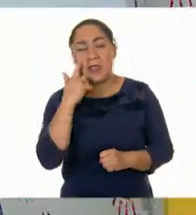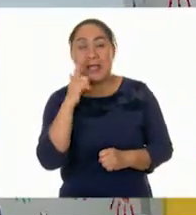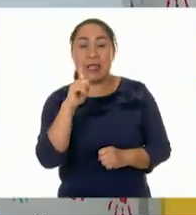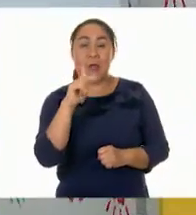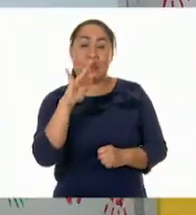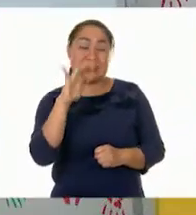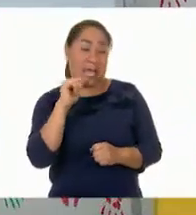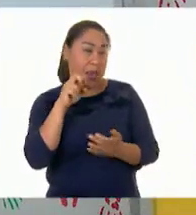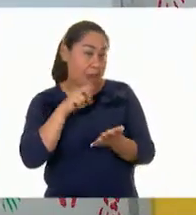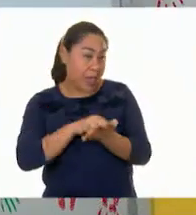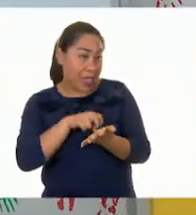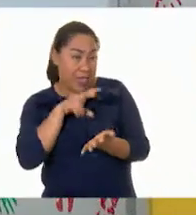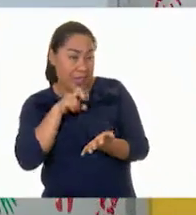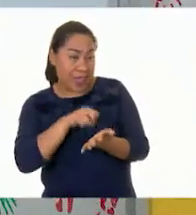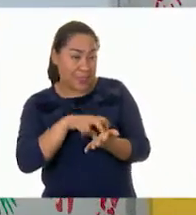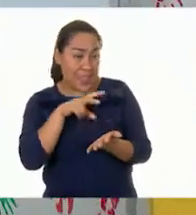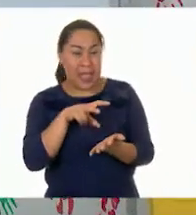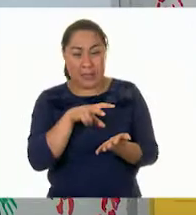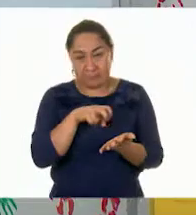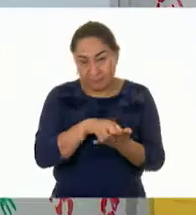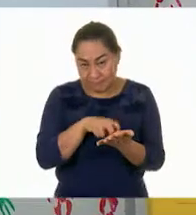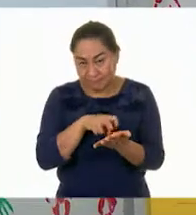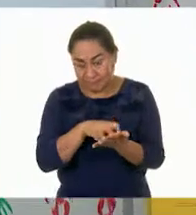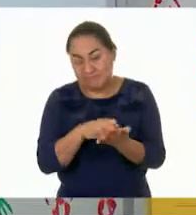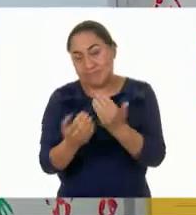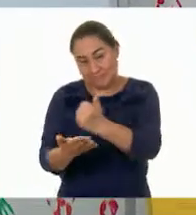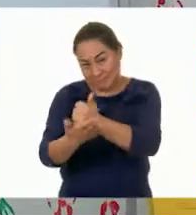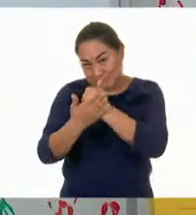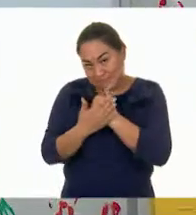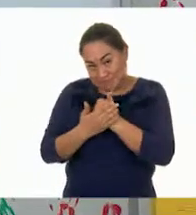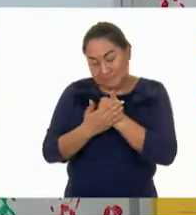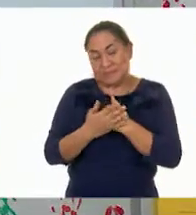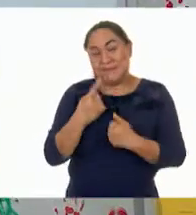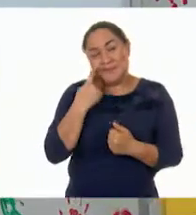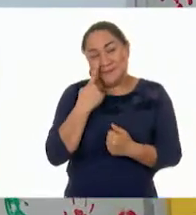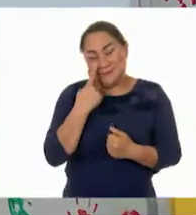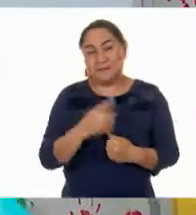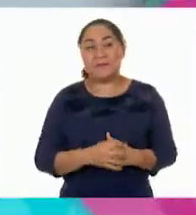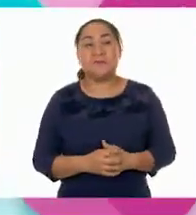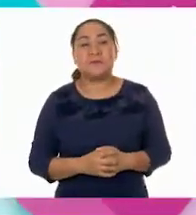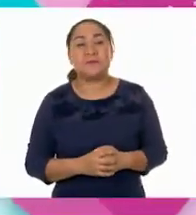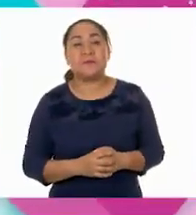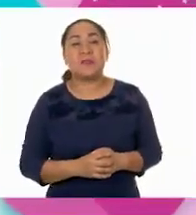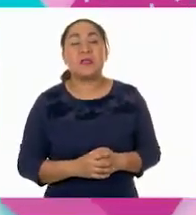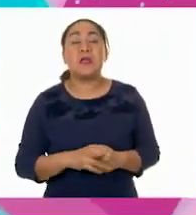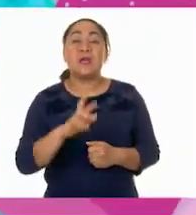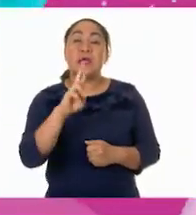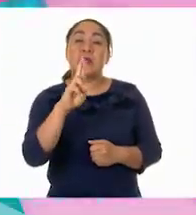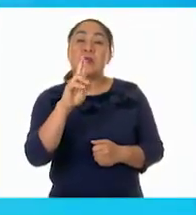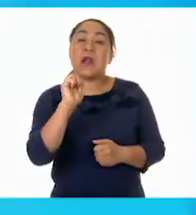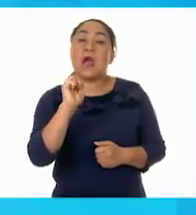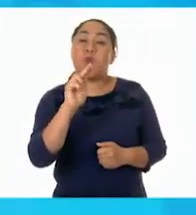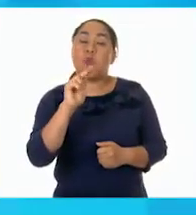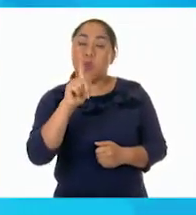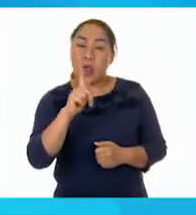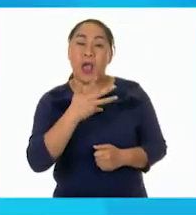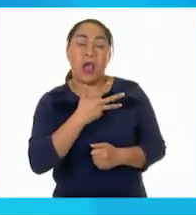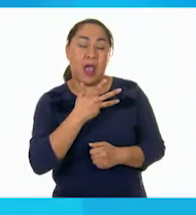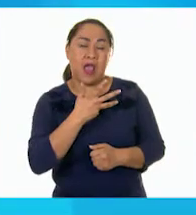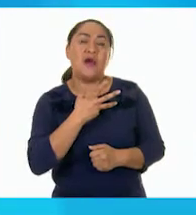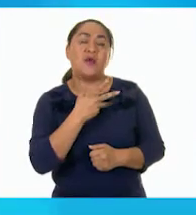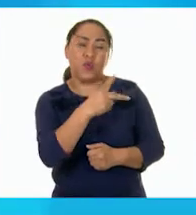está por aquí y nos va a ayudar. Vamos con el siguiente. Raúl tenía 38